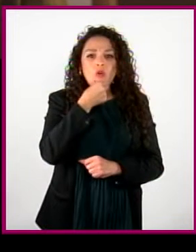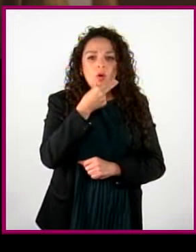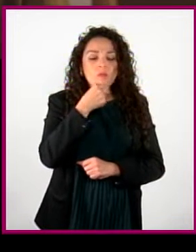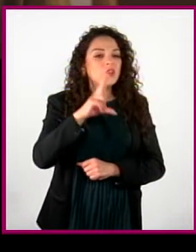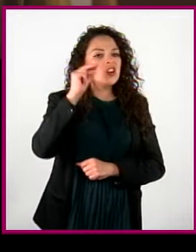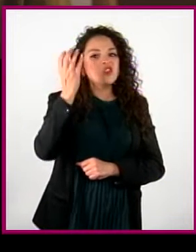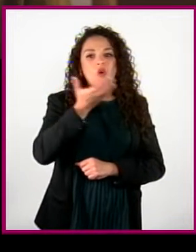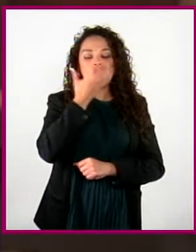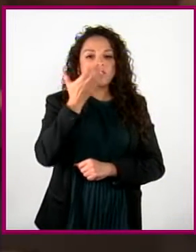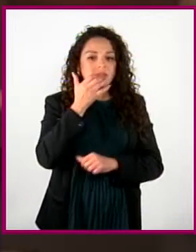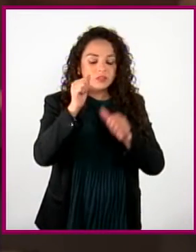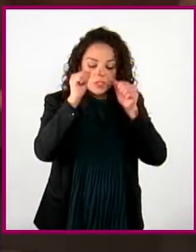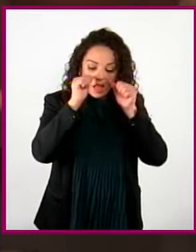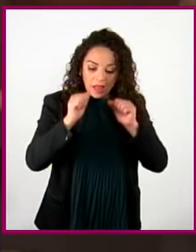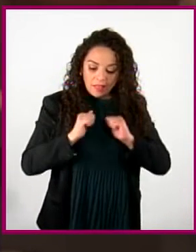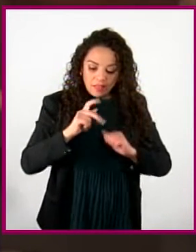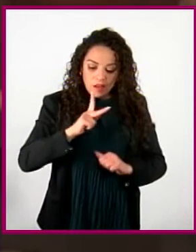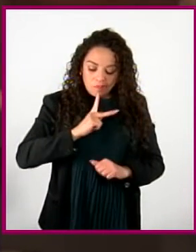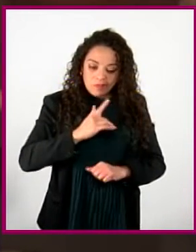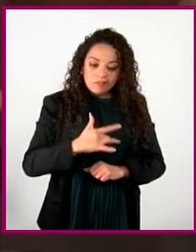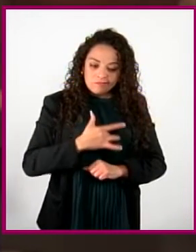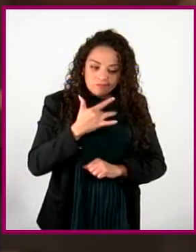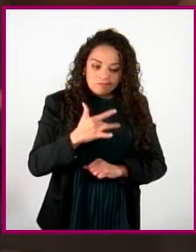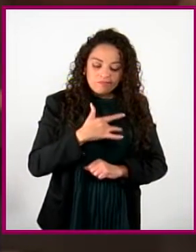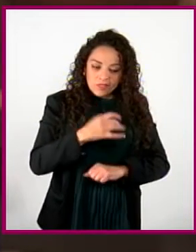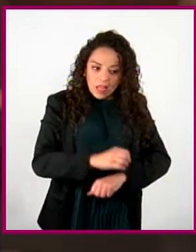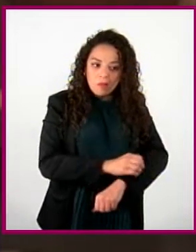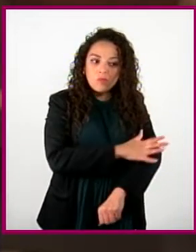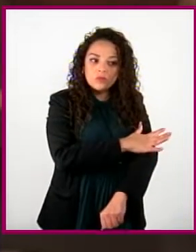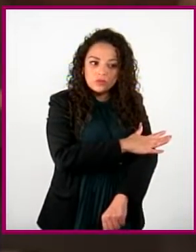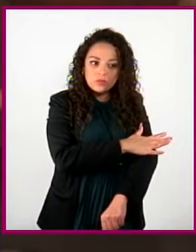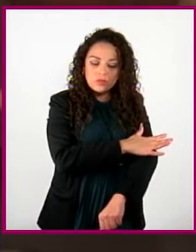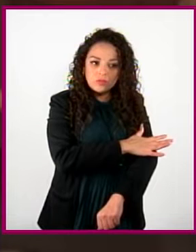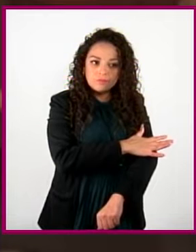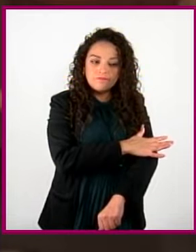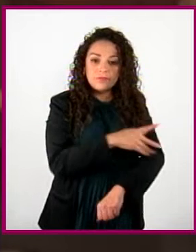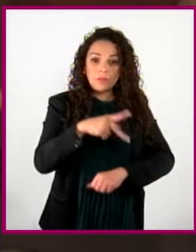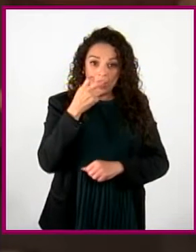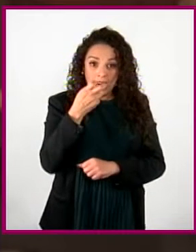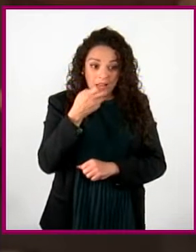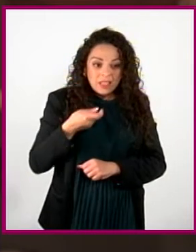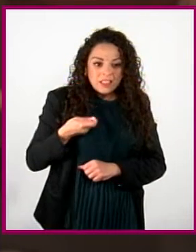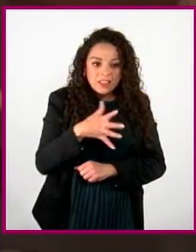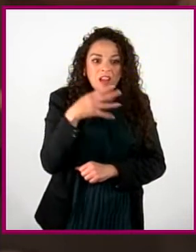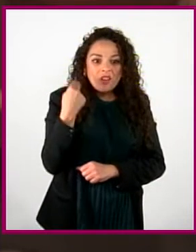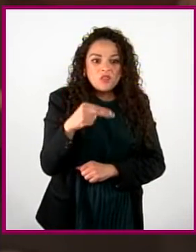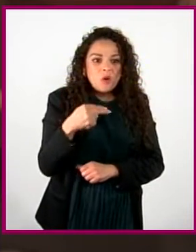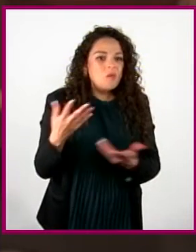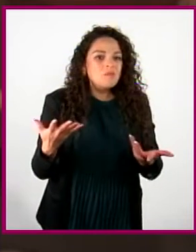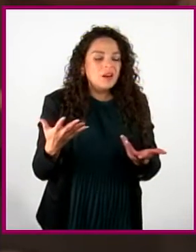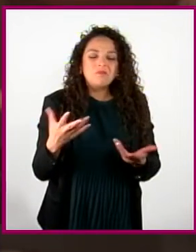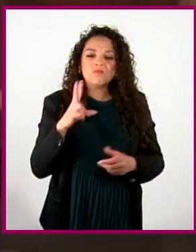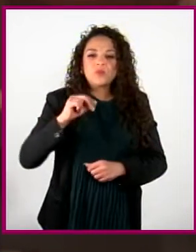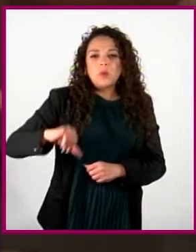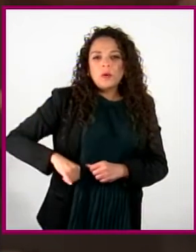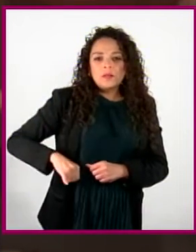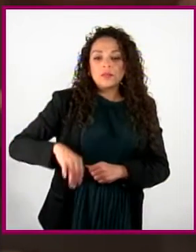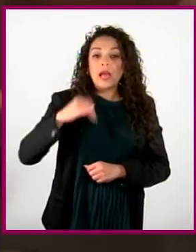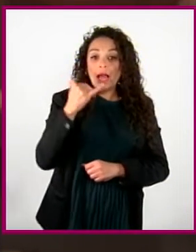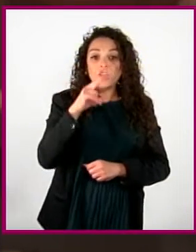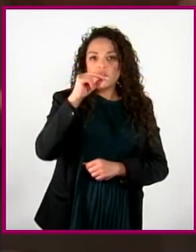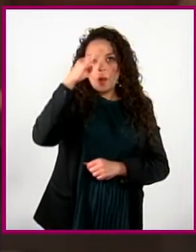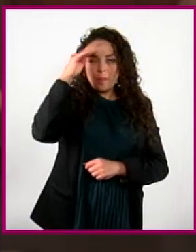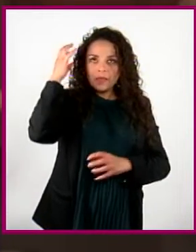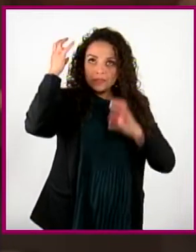en las emociones. Sentimos, sin duda, pero no le ponemos nombre a eso que experimentamos y tampoco reflexionamos al